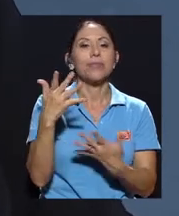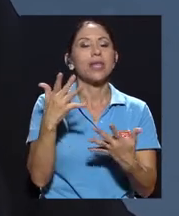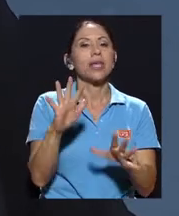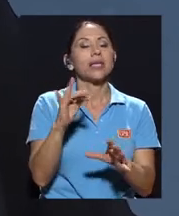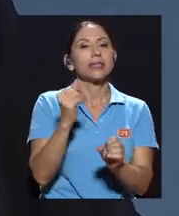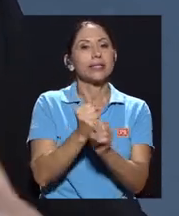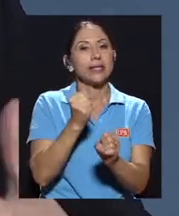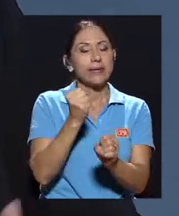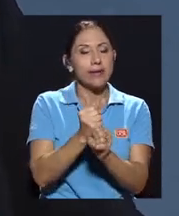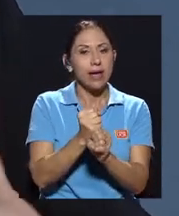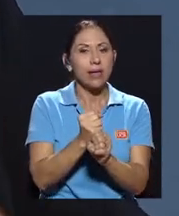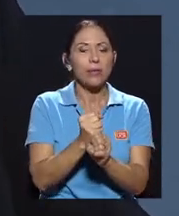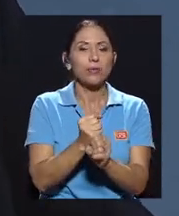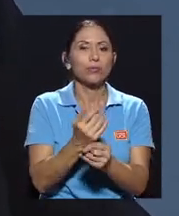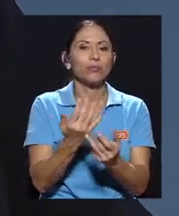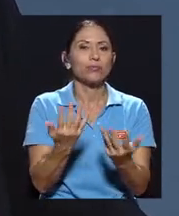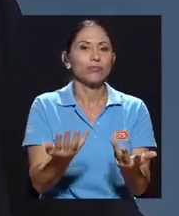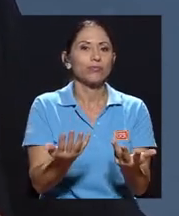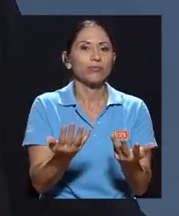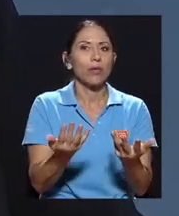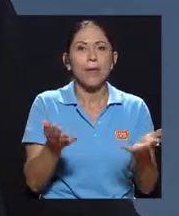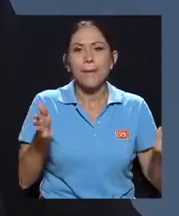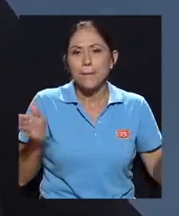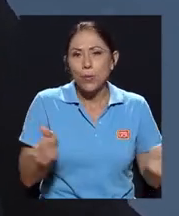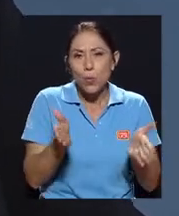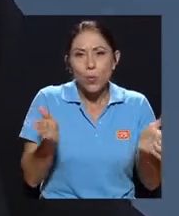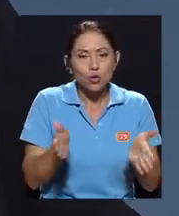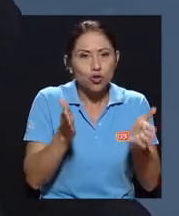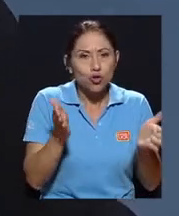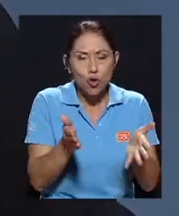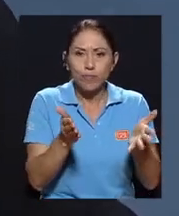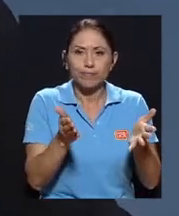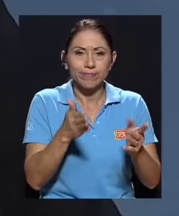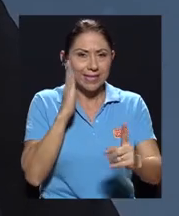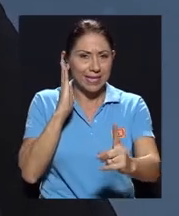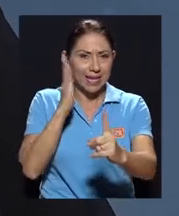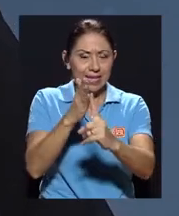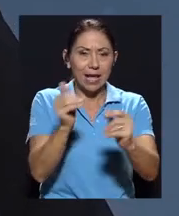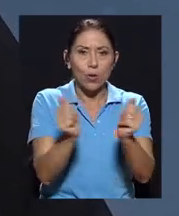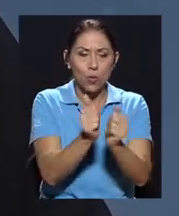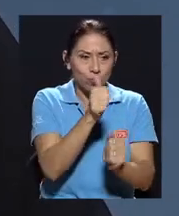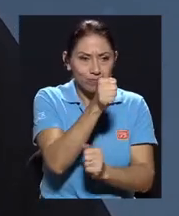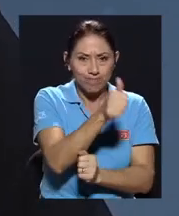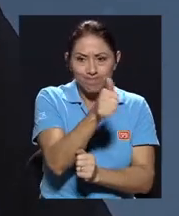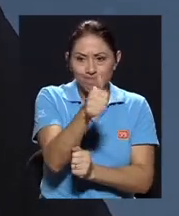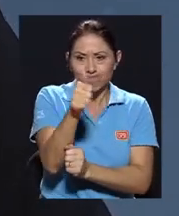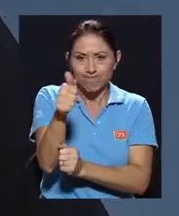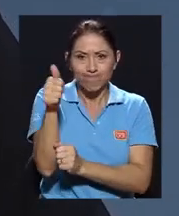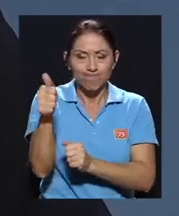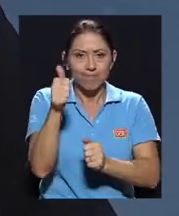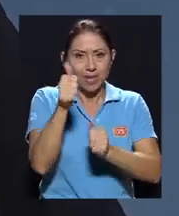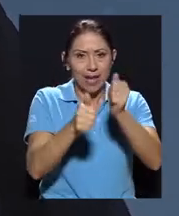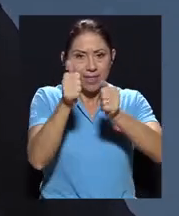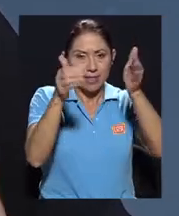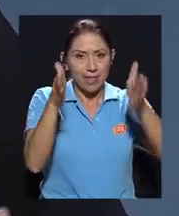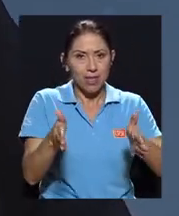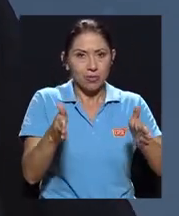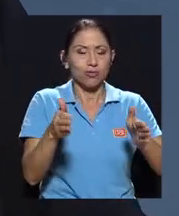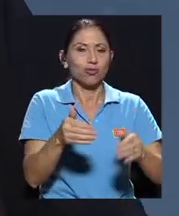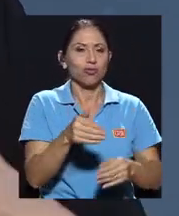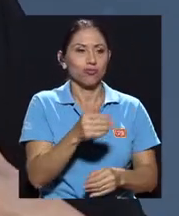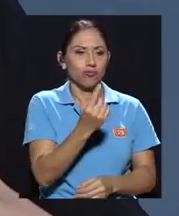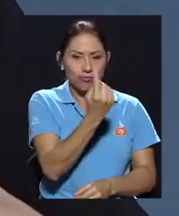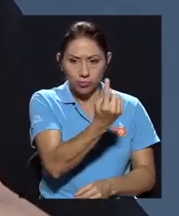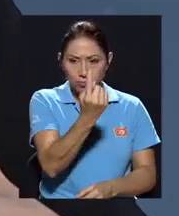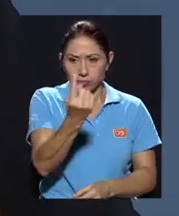promoción directamente con cada uno de los candidatos. Se ha venido estableciendo, digamos, un